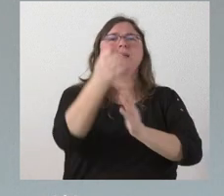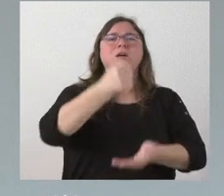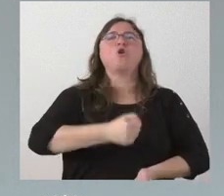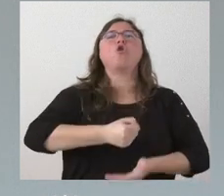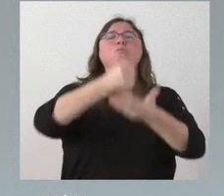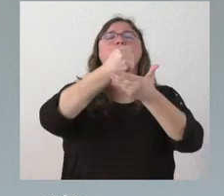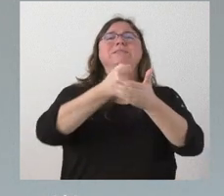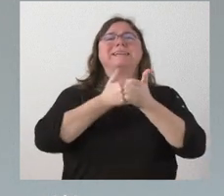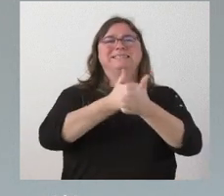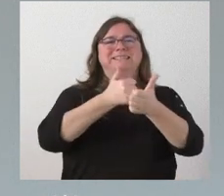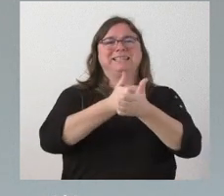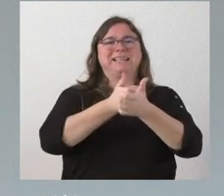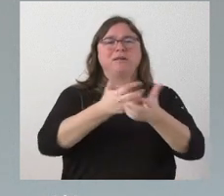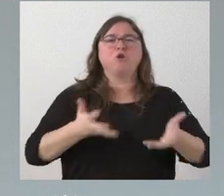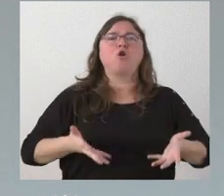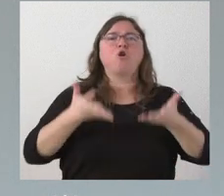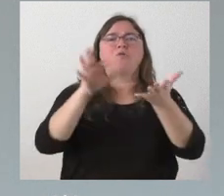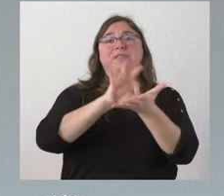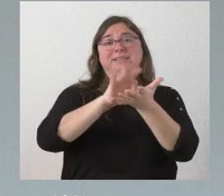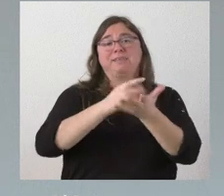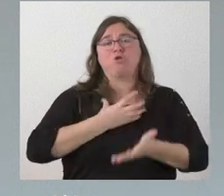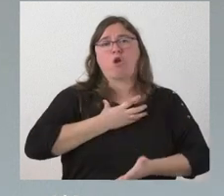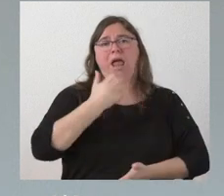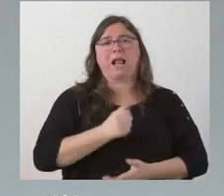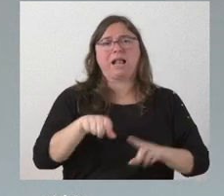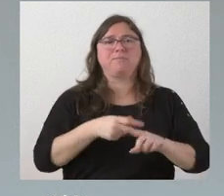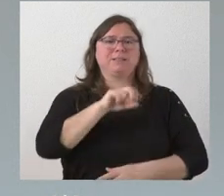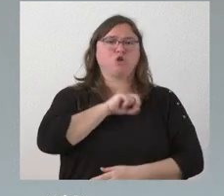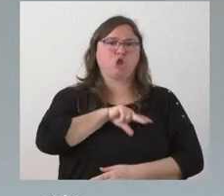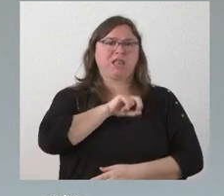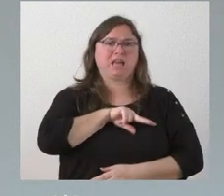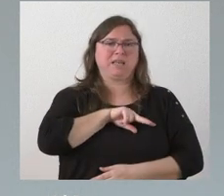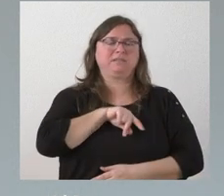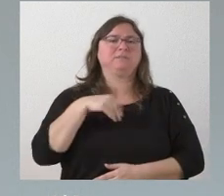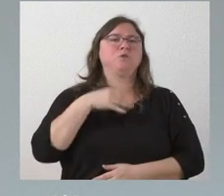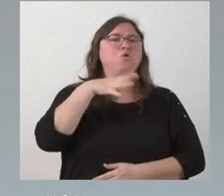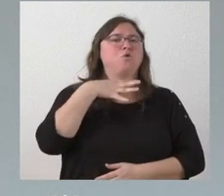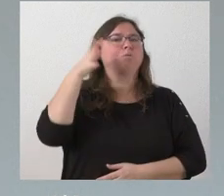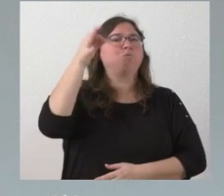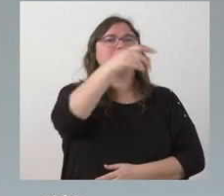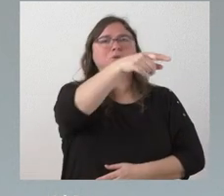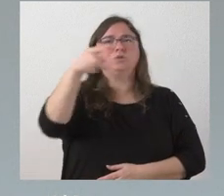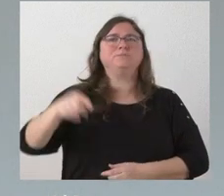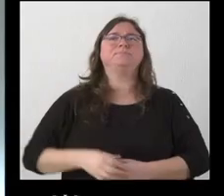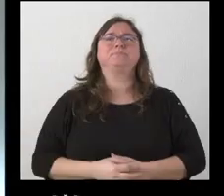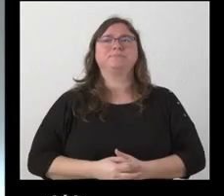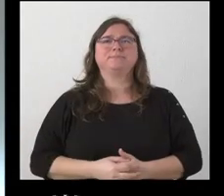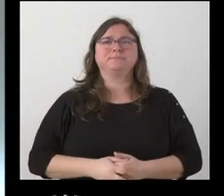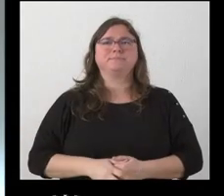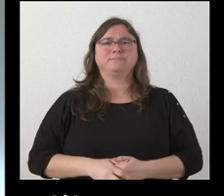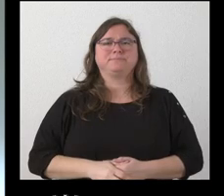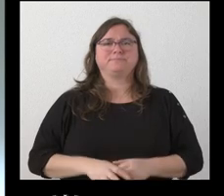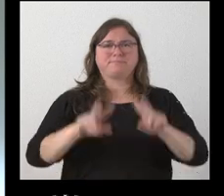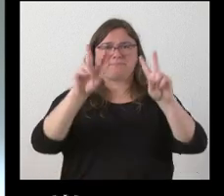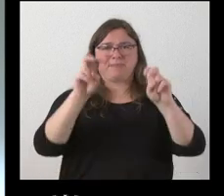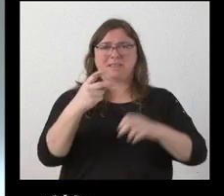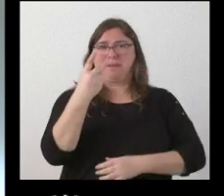que puedan estar al servicio de nuestros alcaldes y concejales en los distintos municipios de la comunidad autónoma dos temas que